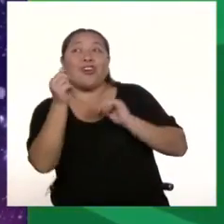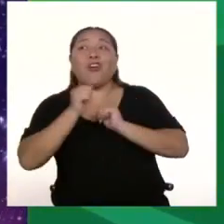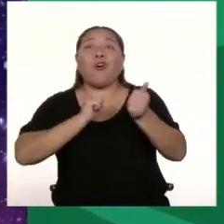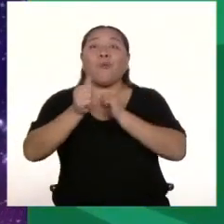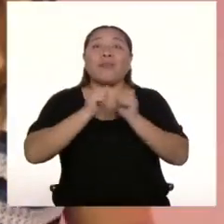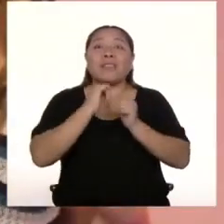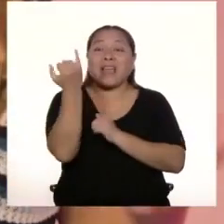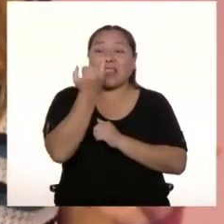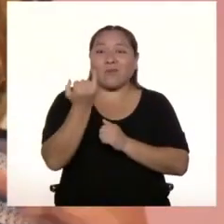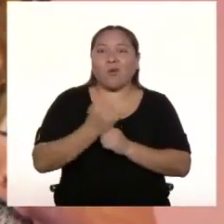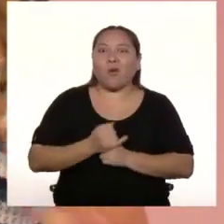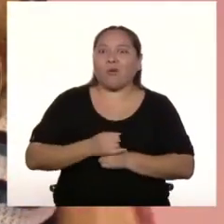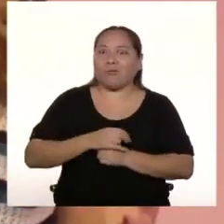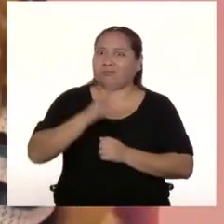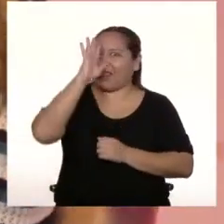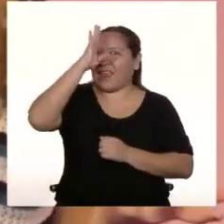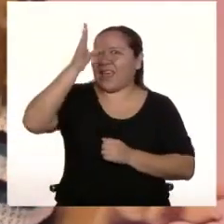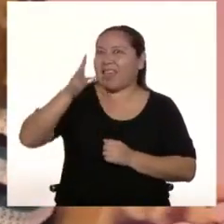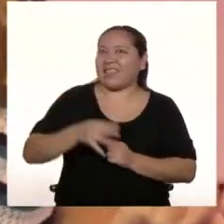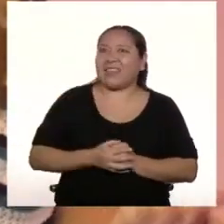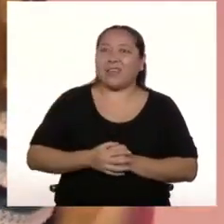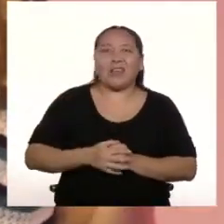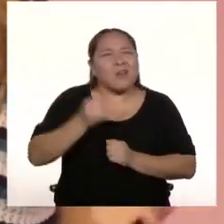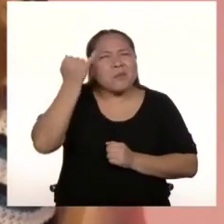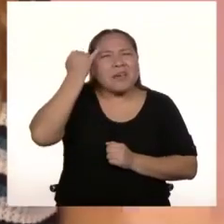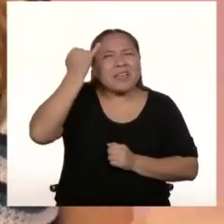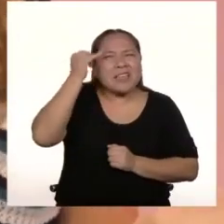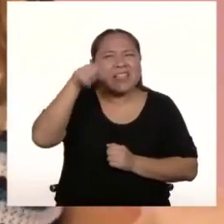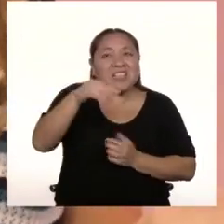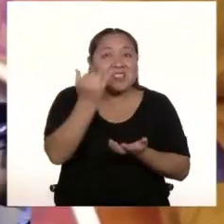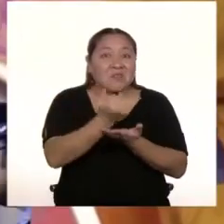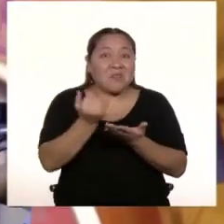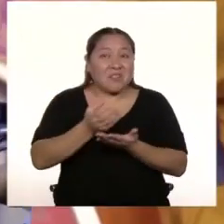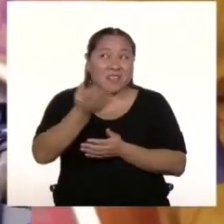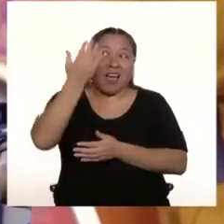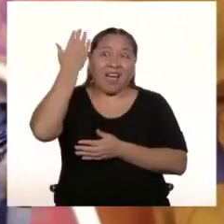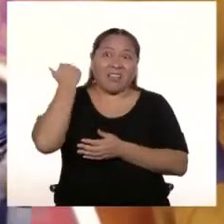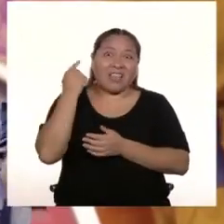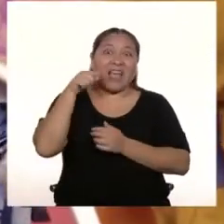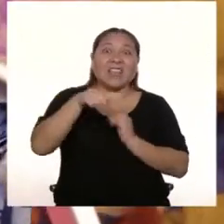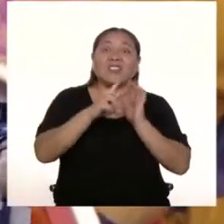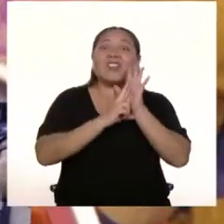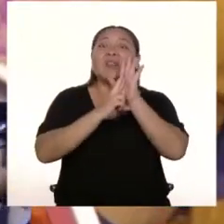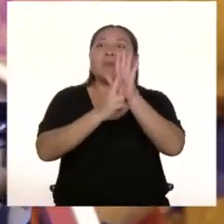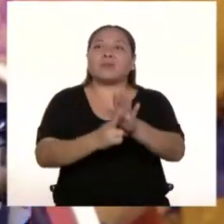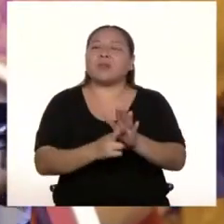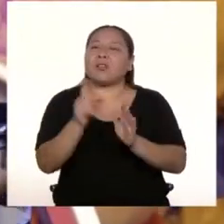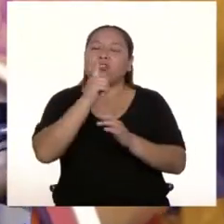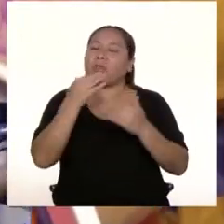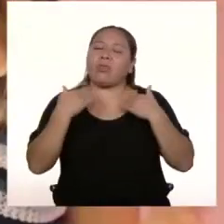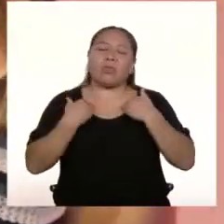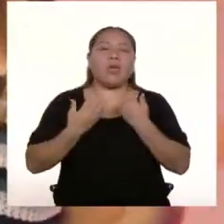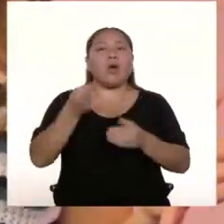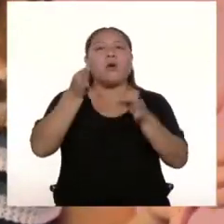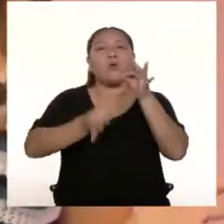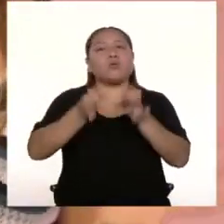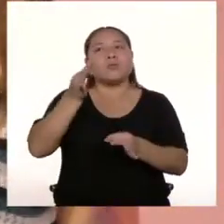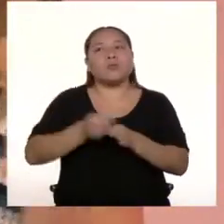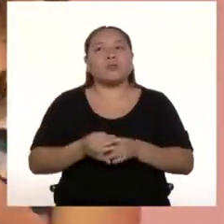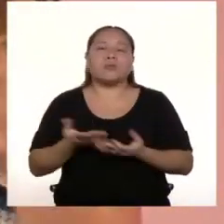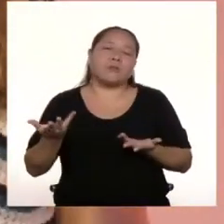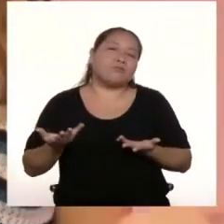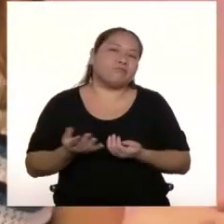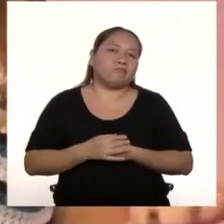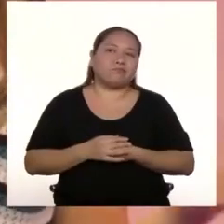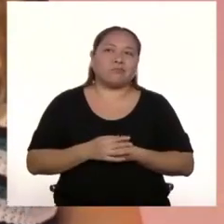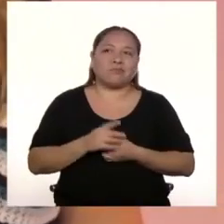más original ¿Te imaginas todos los dibujos que hacían en ese entonces? Estos representaban la injusticia que vivían De una forma